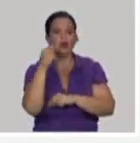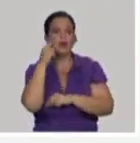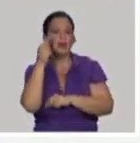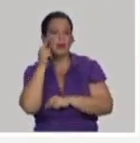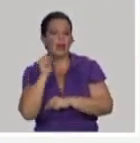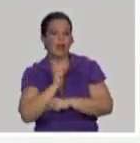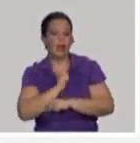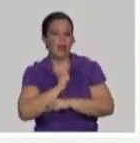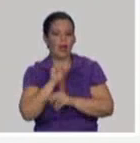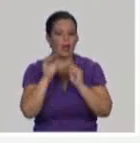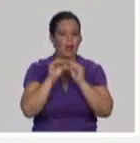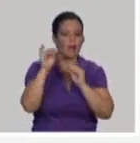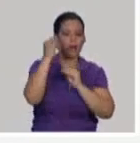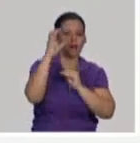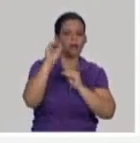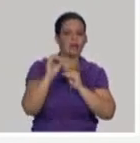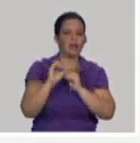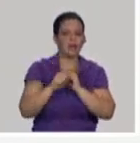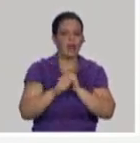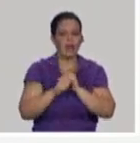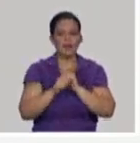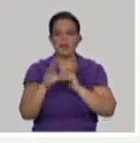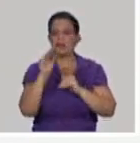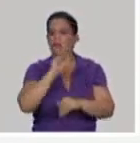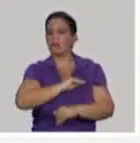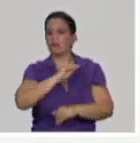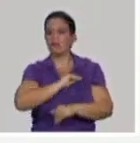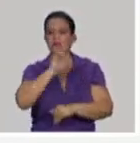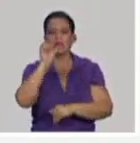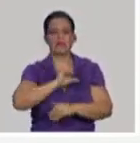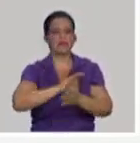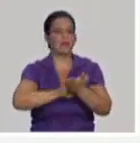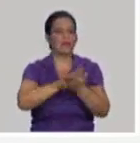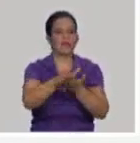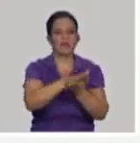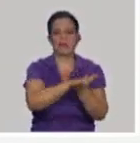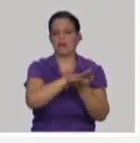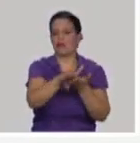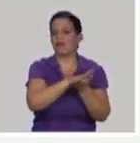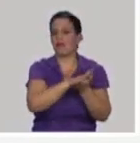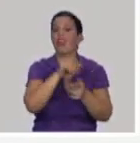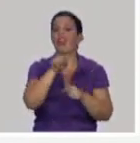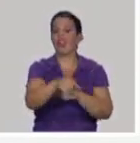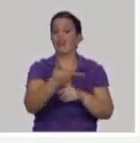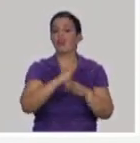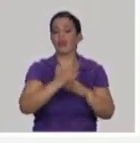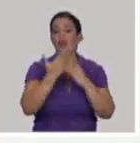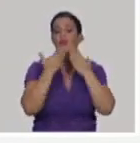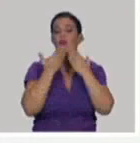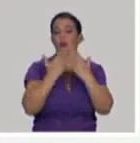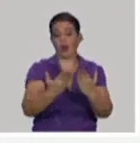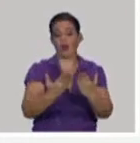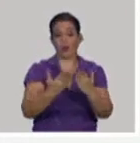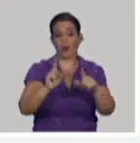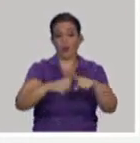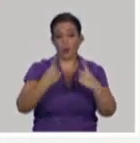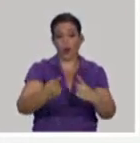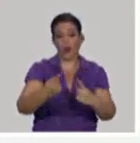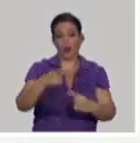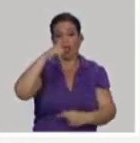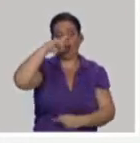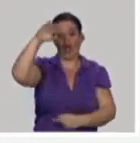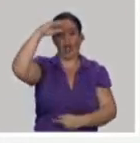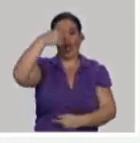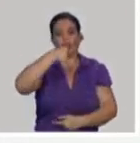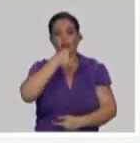bueno porque quiere decir que en la intervención vamos a poder vacunar a nuestros ancianos, proporcionándoles más beneficio que el riesgo de poderse